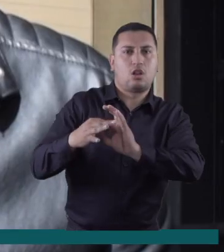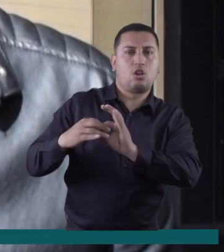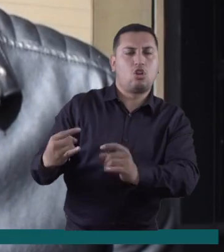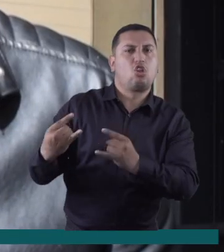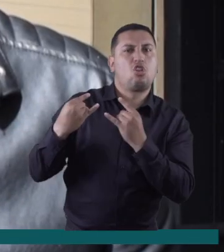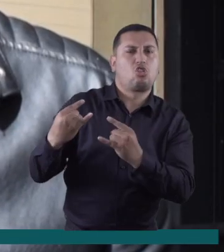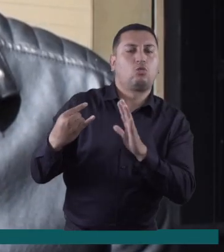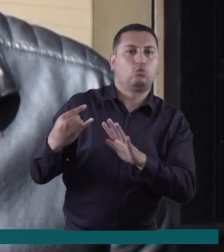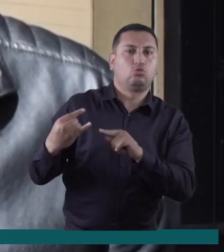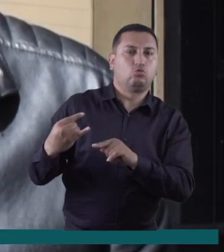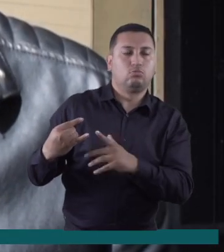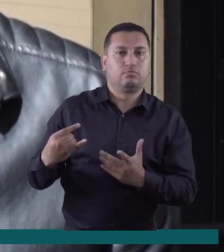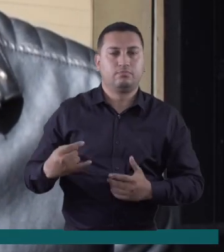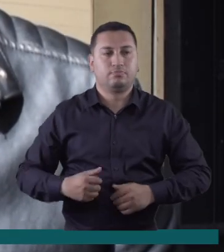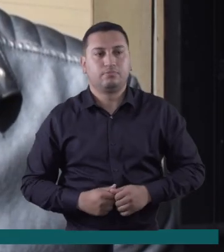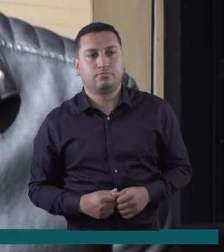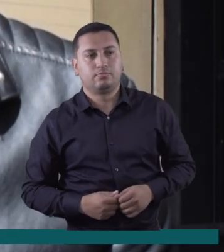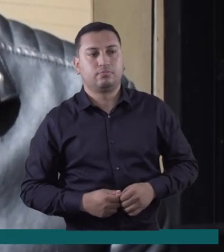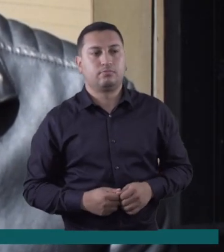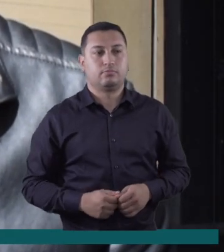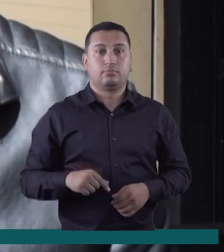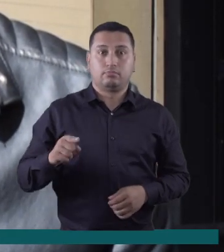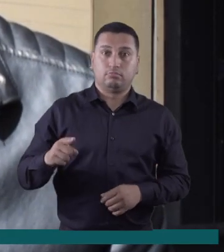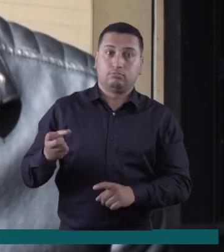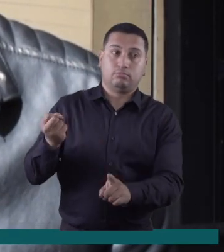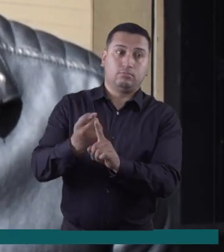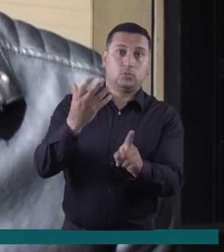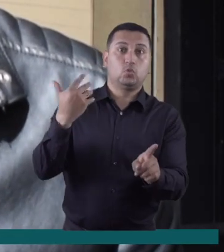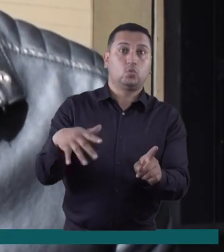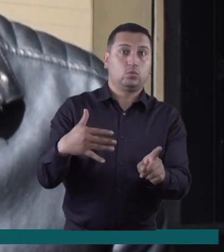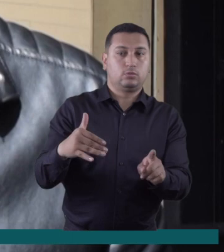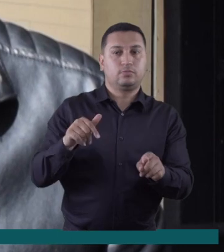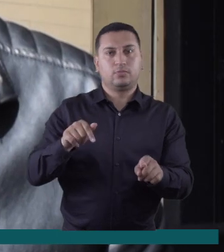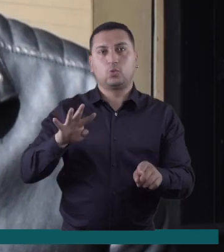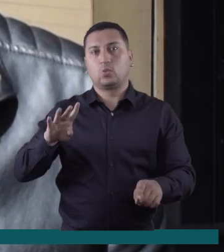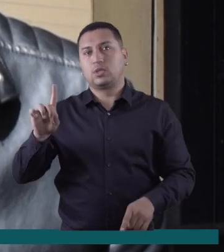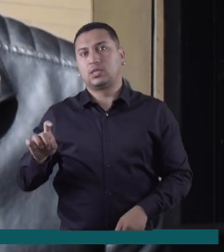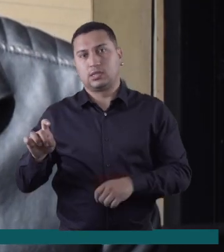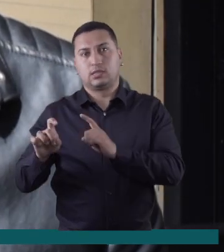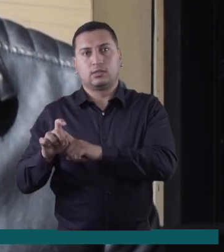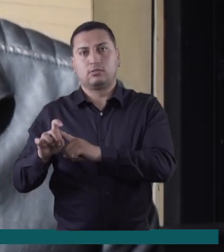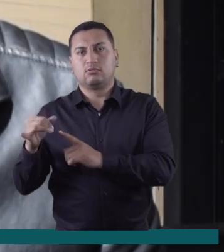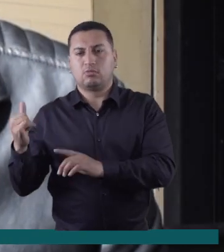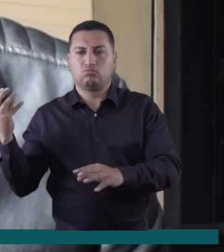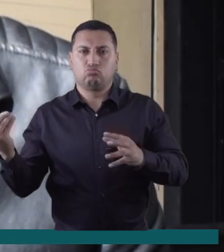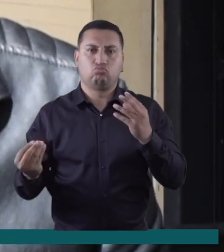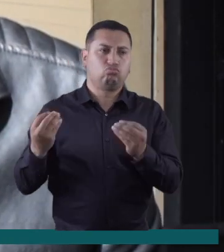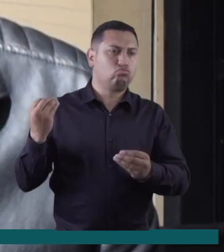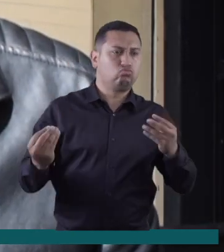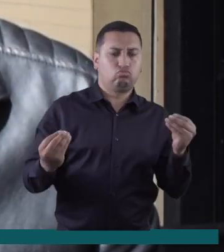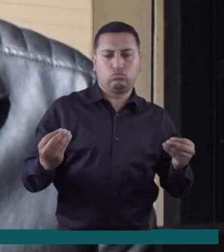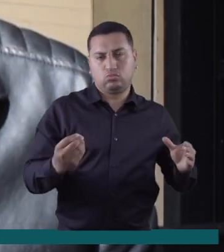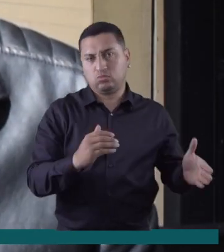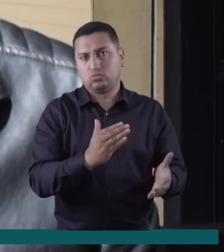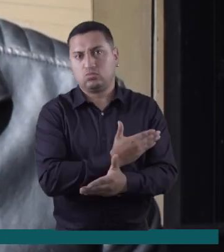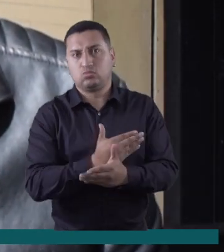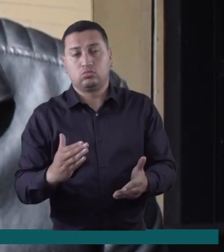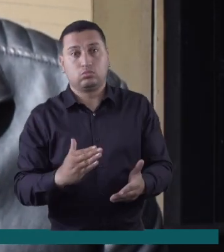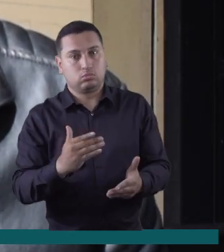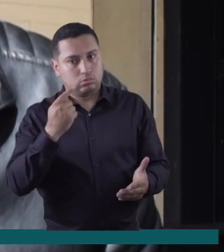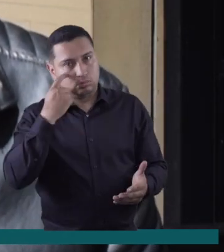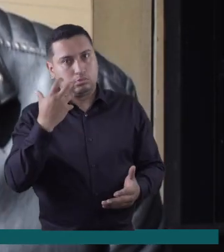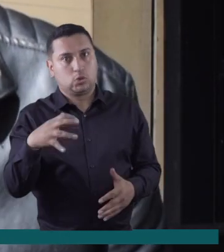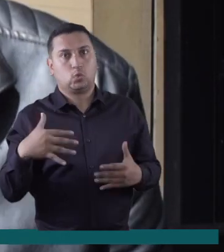del Rock. Ha sido bien importante el impacto que ha tenido este año. Se presentaron 46 bandas, digamos que es un